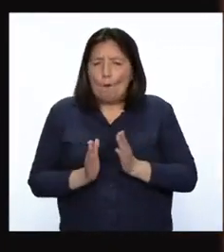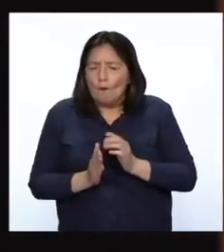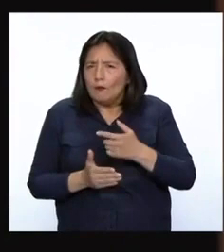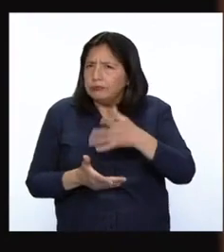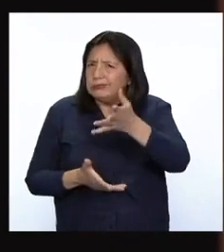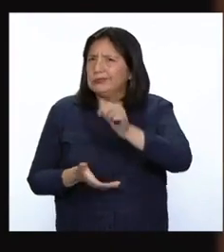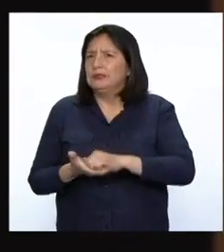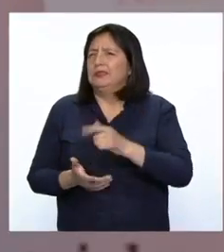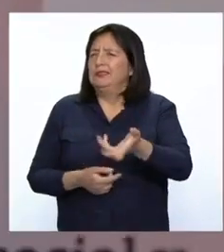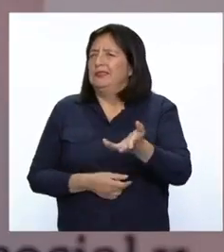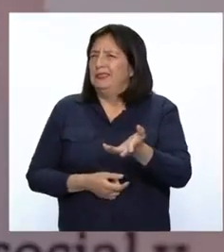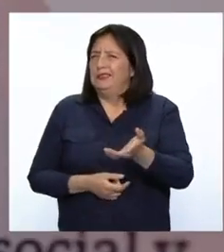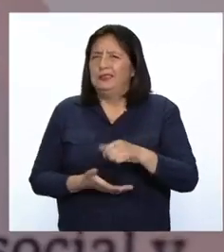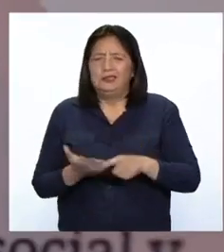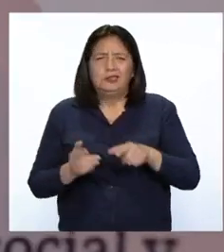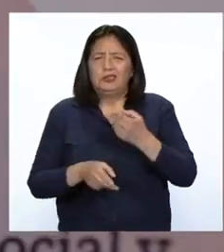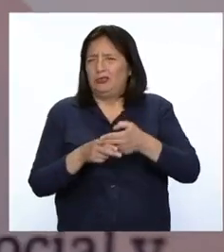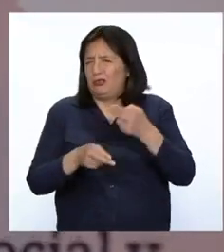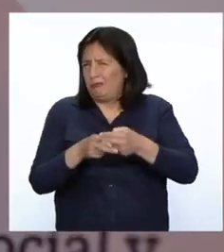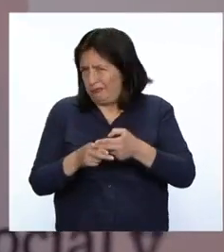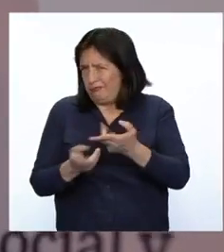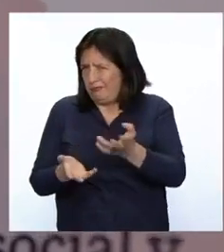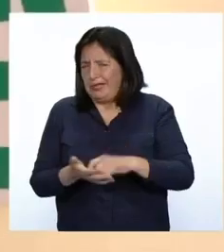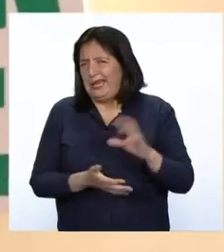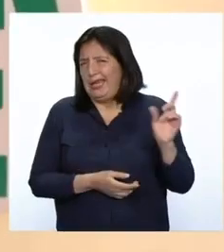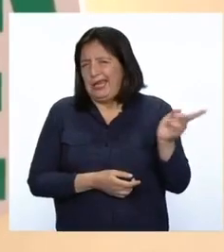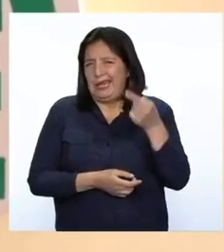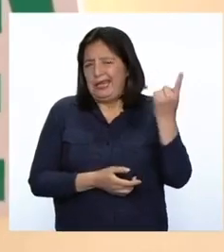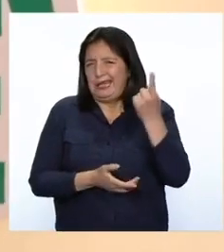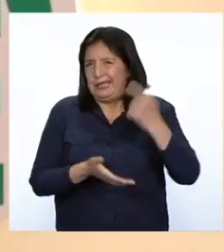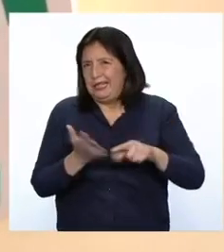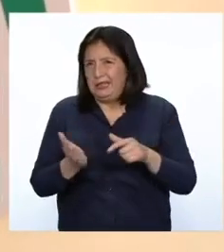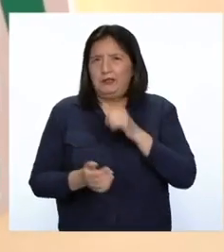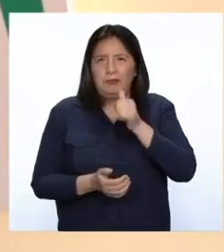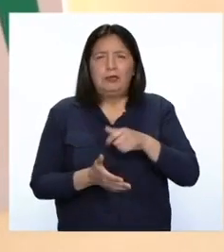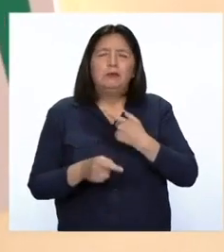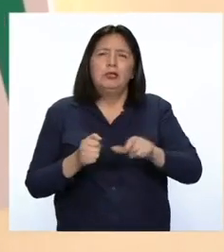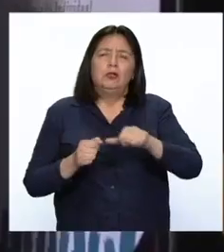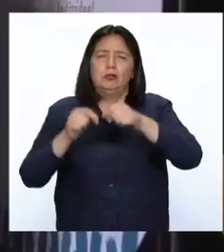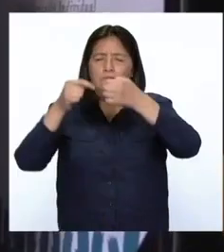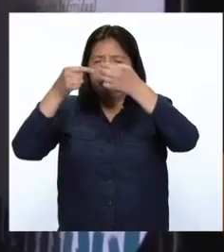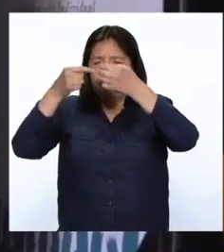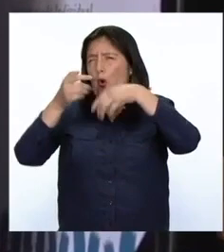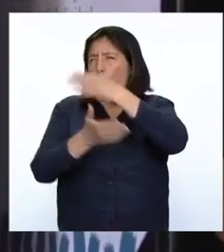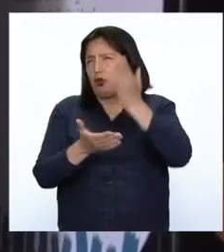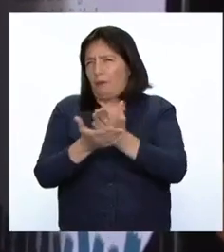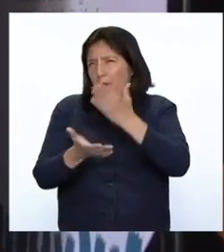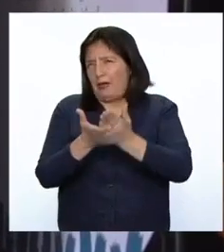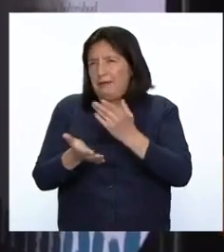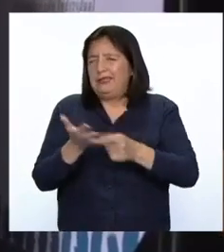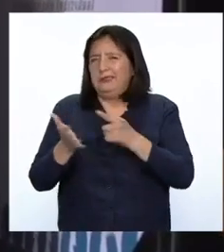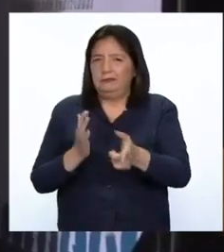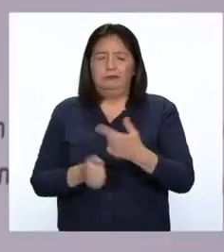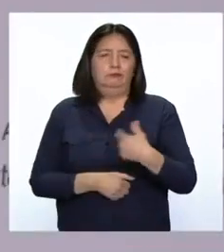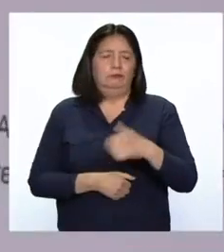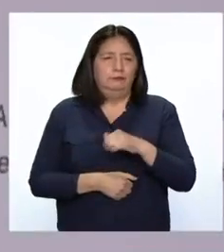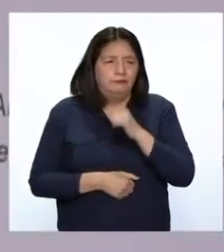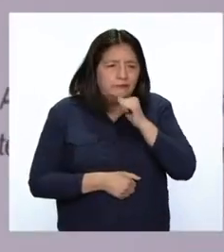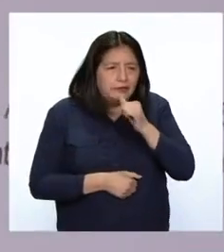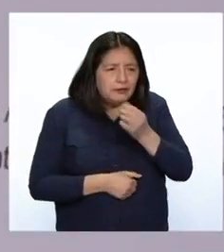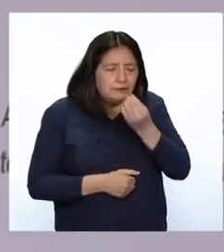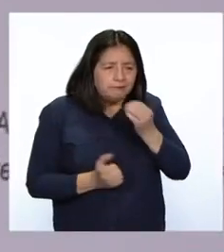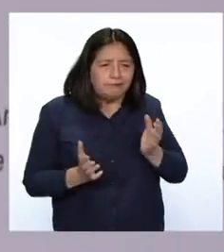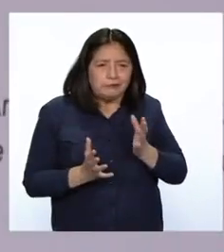es el nombre digamos general pero como subtemas o subproblemáticas son la desnutrición crónica,